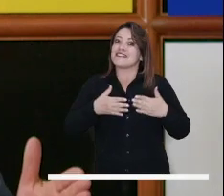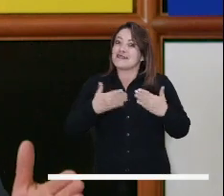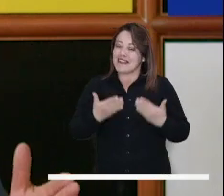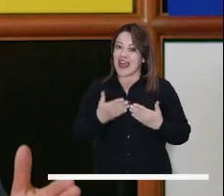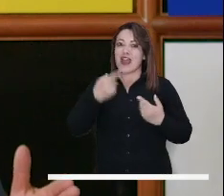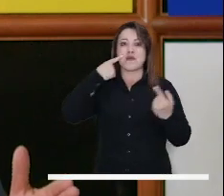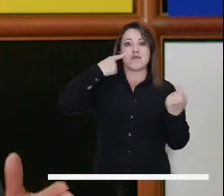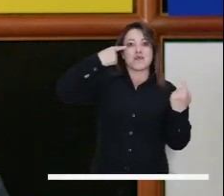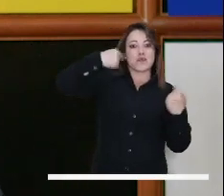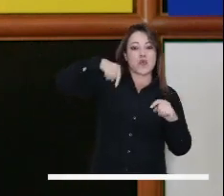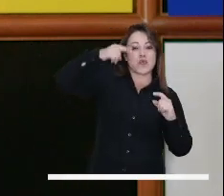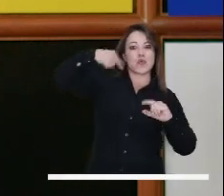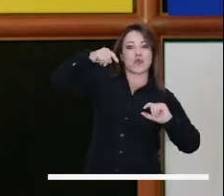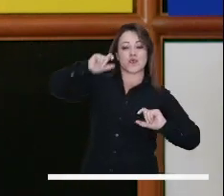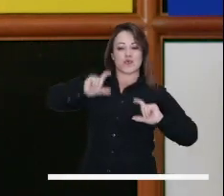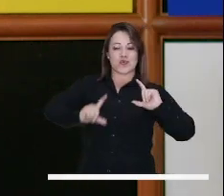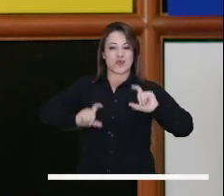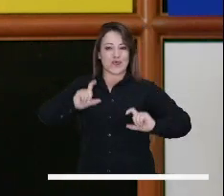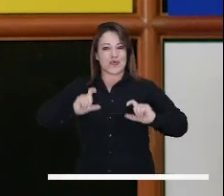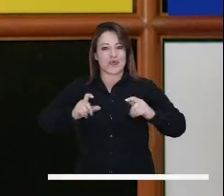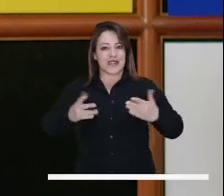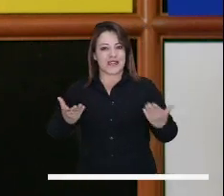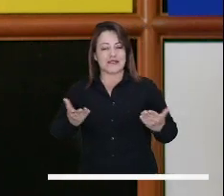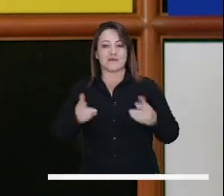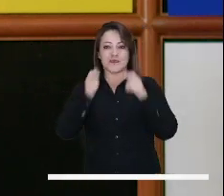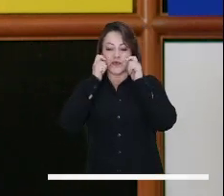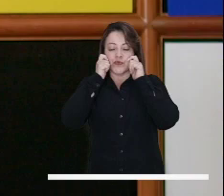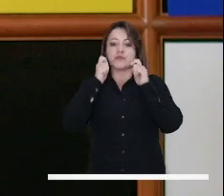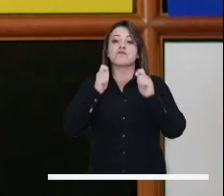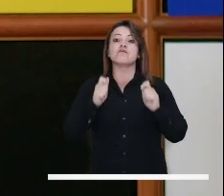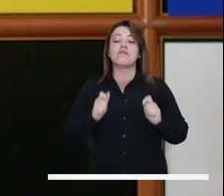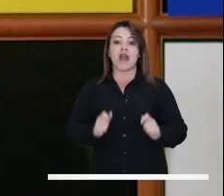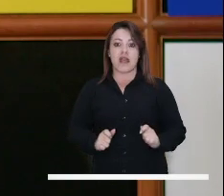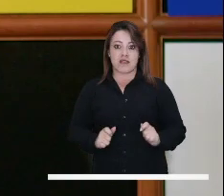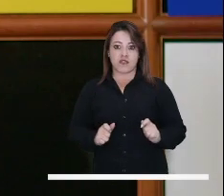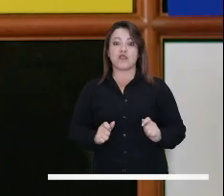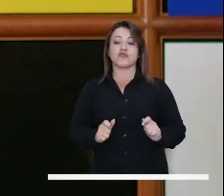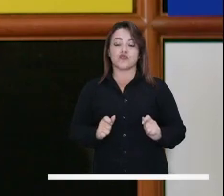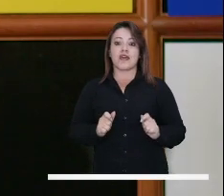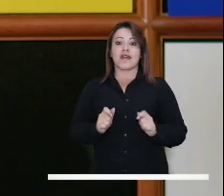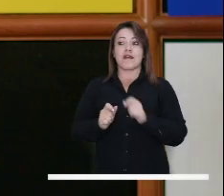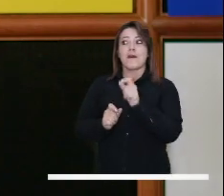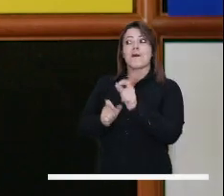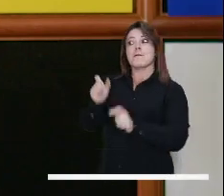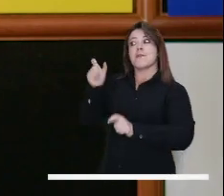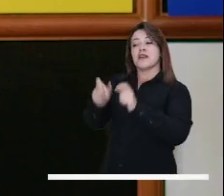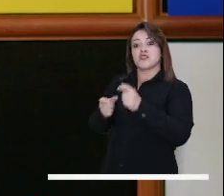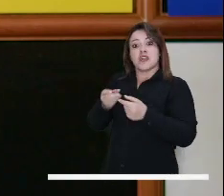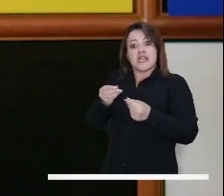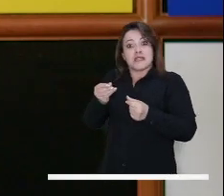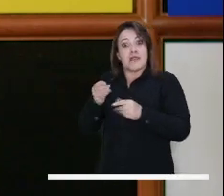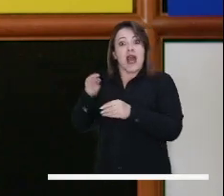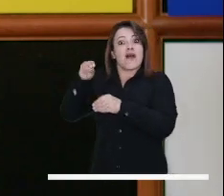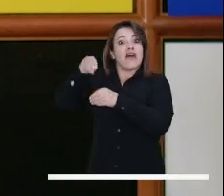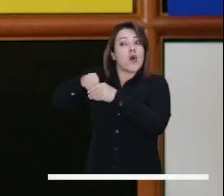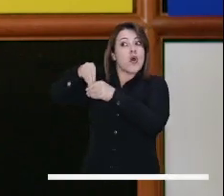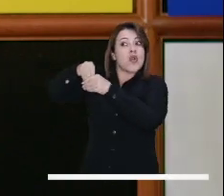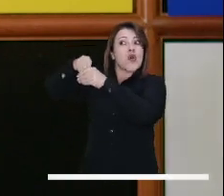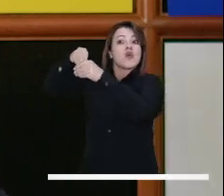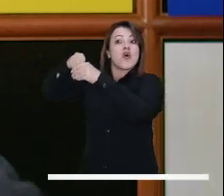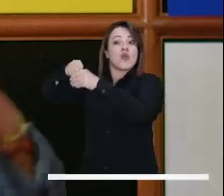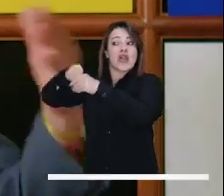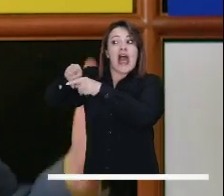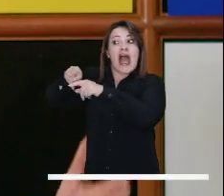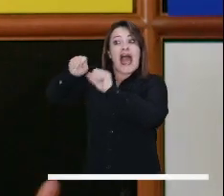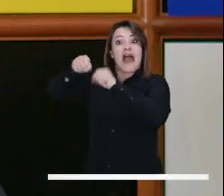con ese propósito, con el propósito de que los seres humanos, no solo los que tienen algún dinero acumulado,